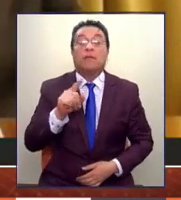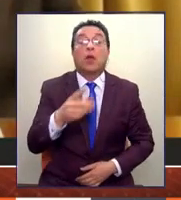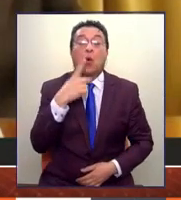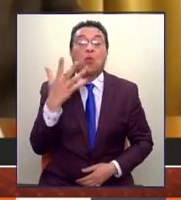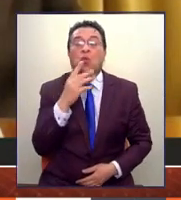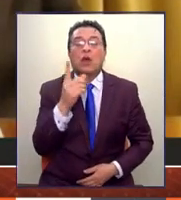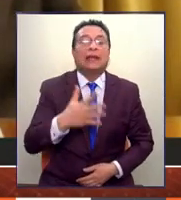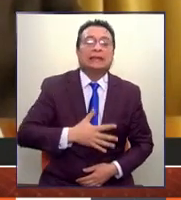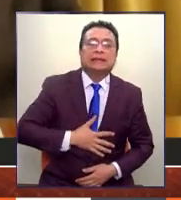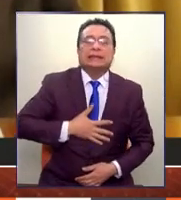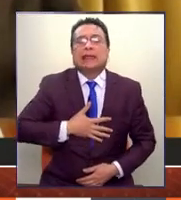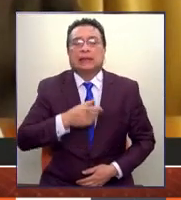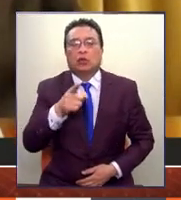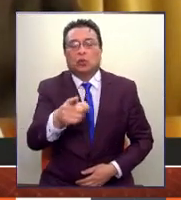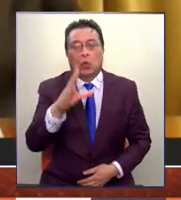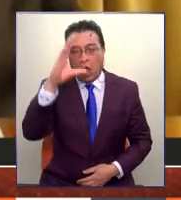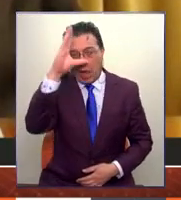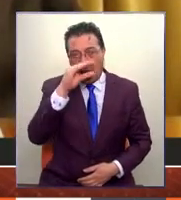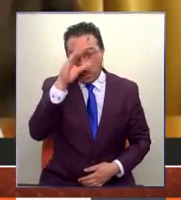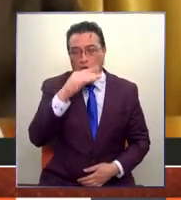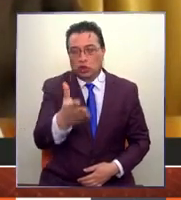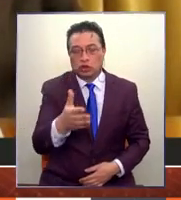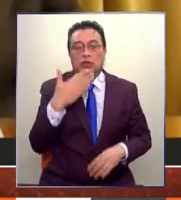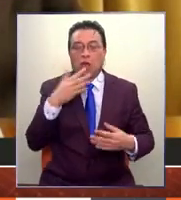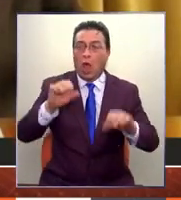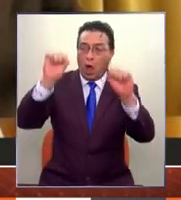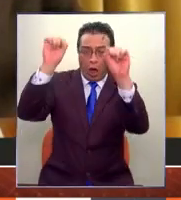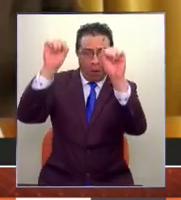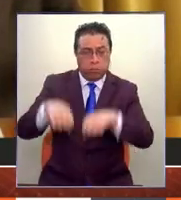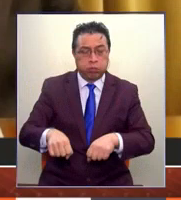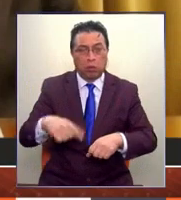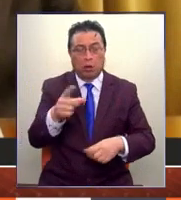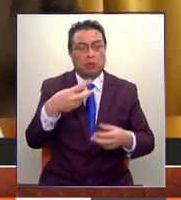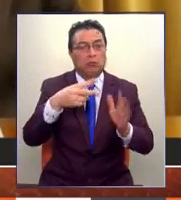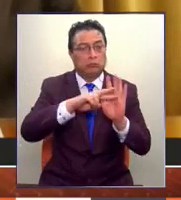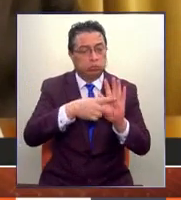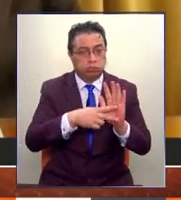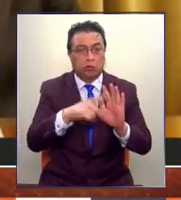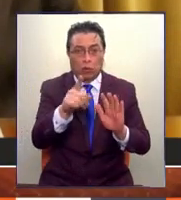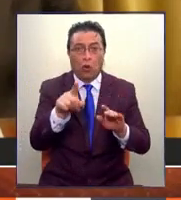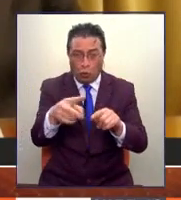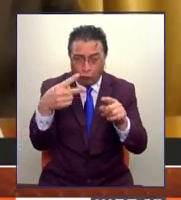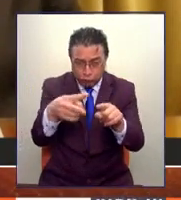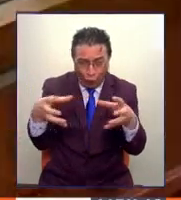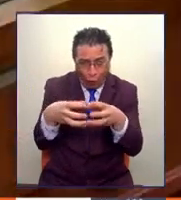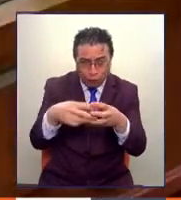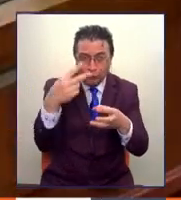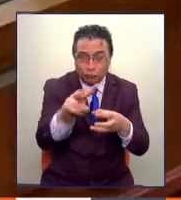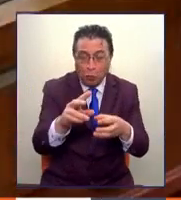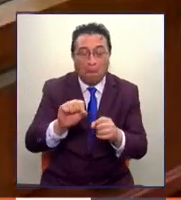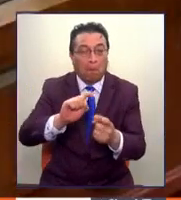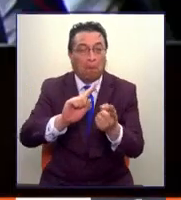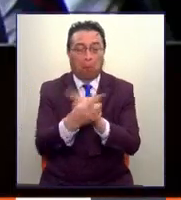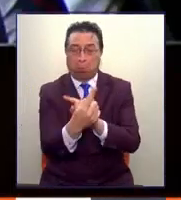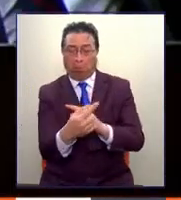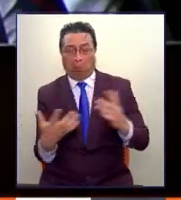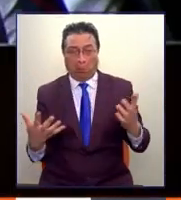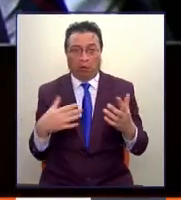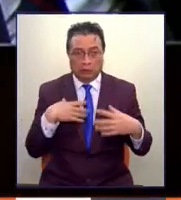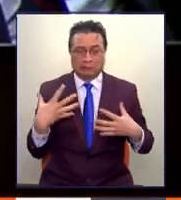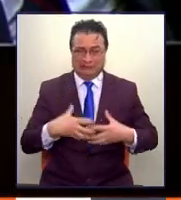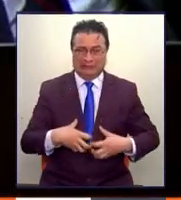fue su sensación, Ministro, anoche, cuando se aprueba la reforma con los votos de parlamentarios de su propio gobierno? ¿Sintió frustración,